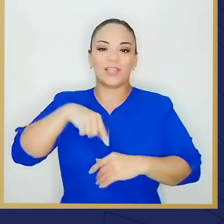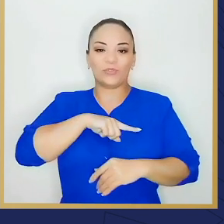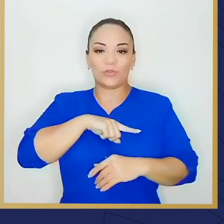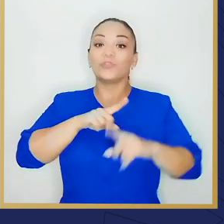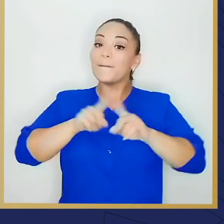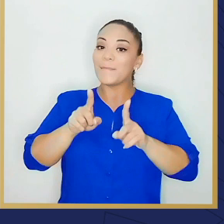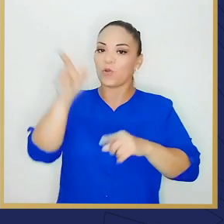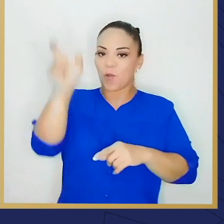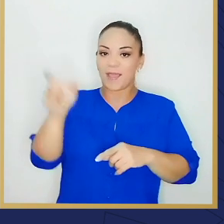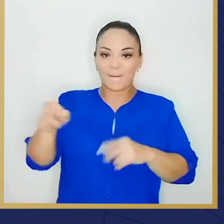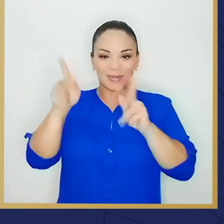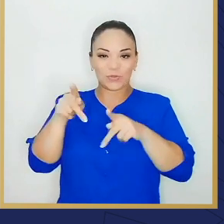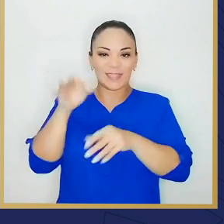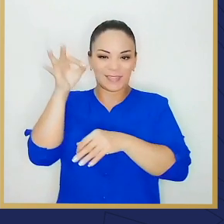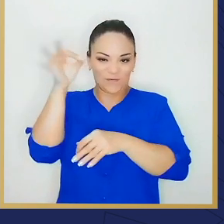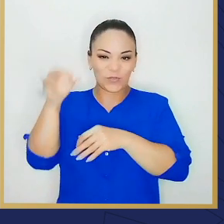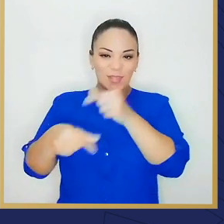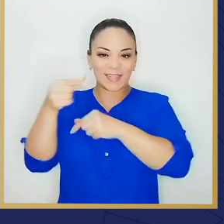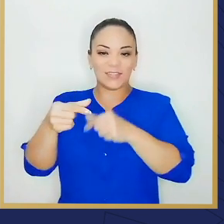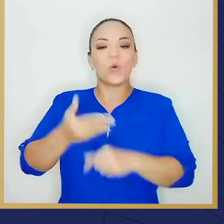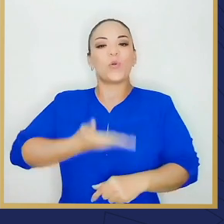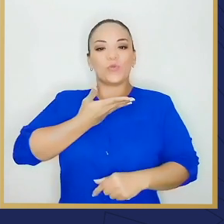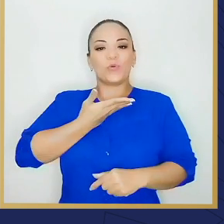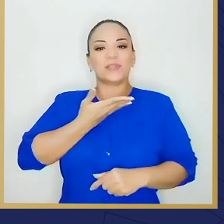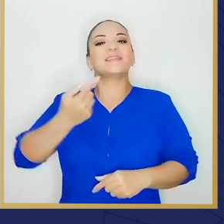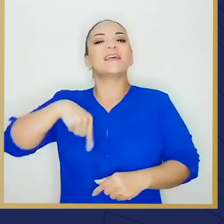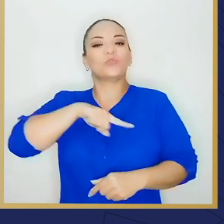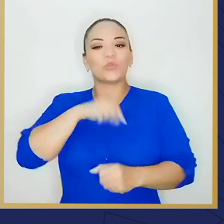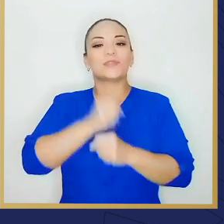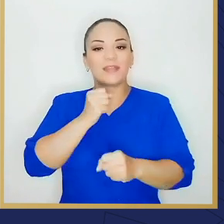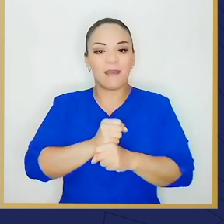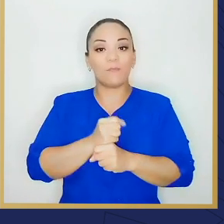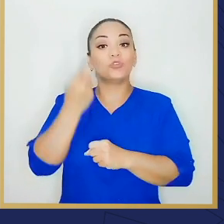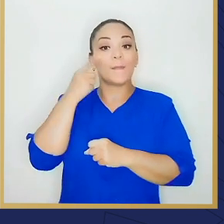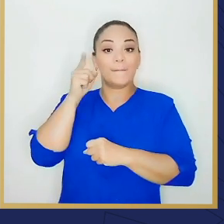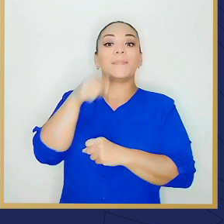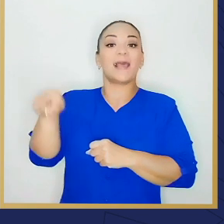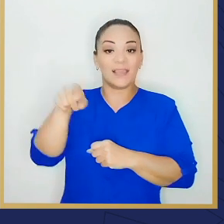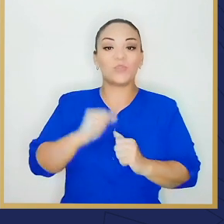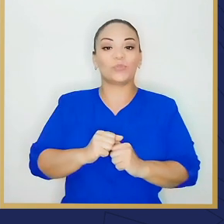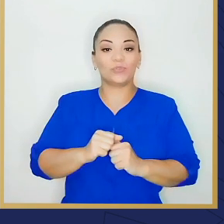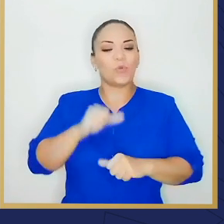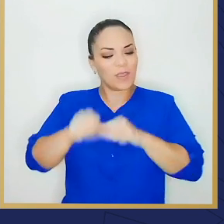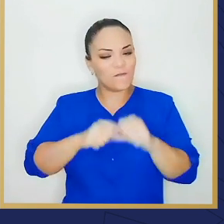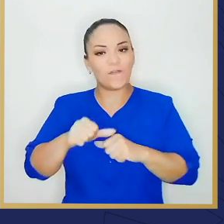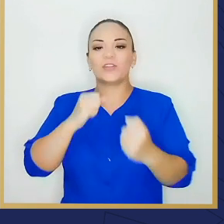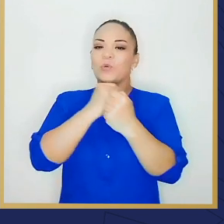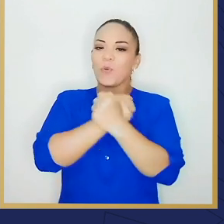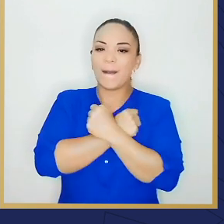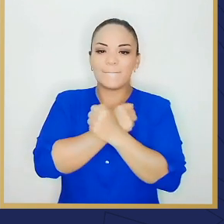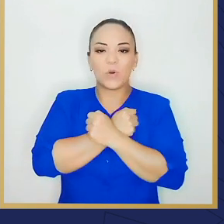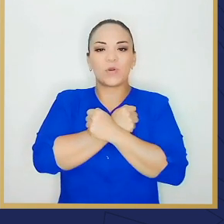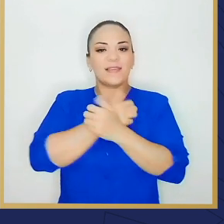orgullosos de que nosotros trabajamos bien por ellos y con empeño, con amor,